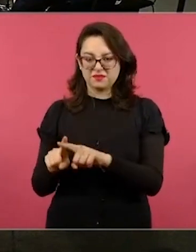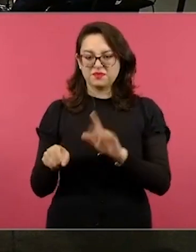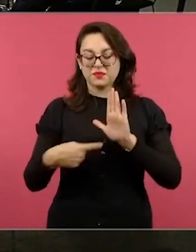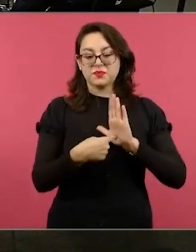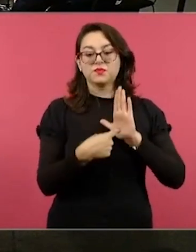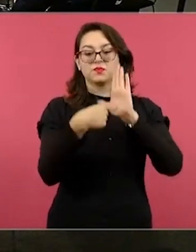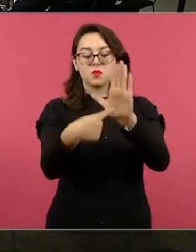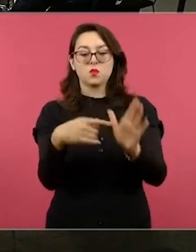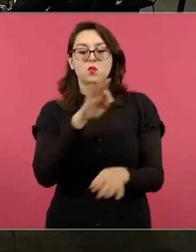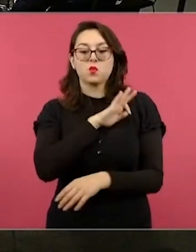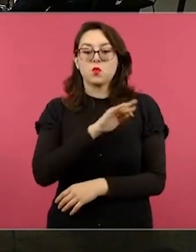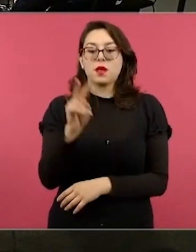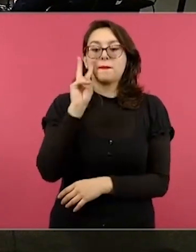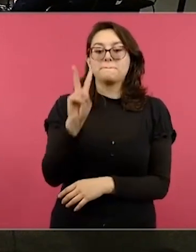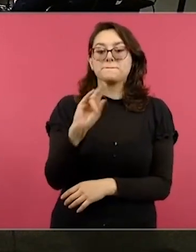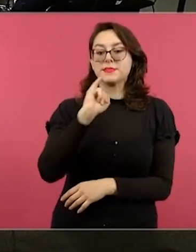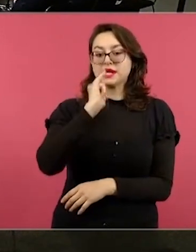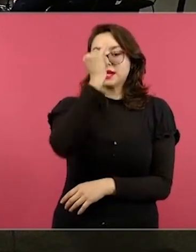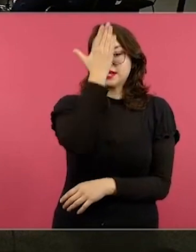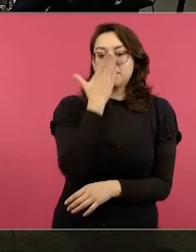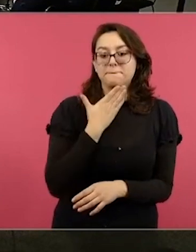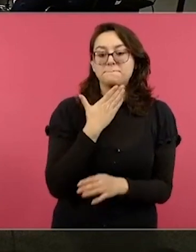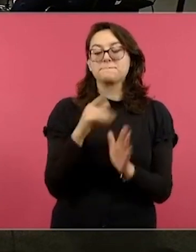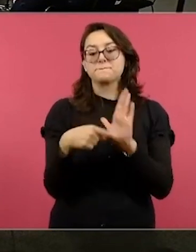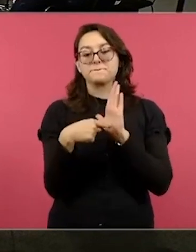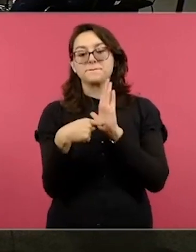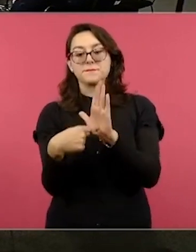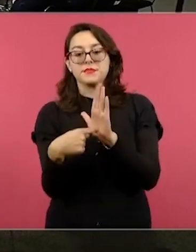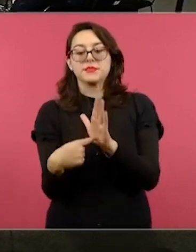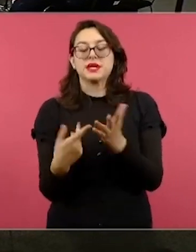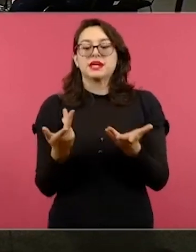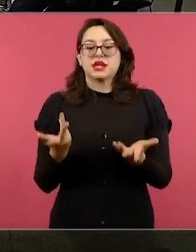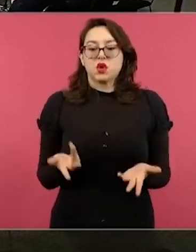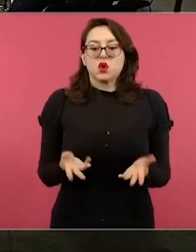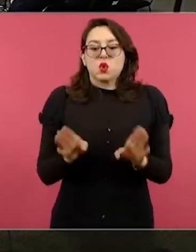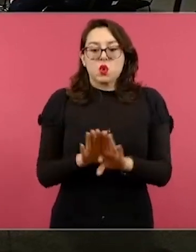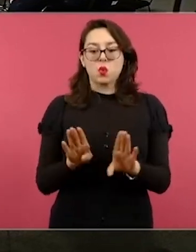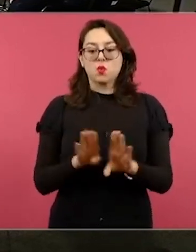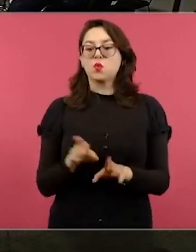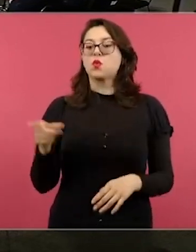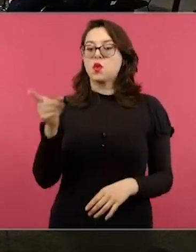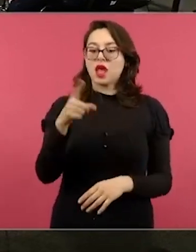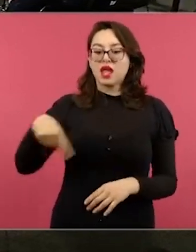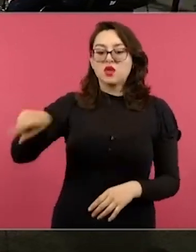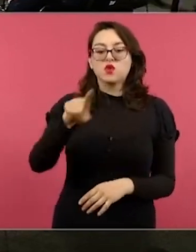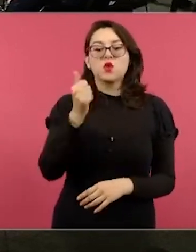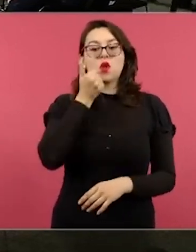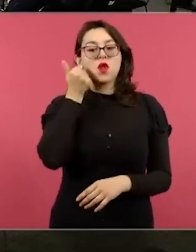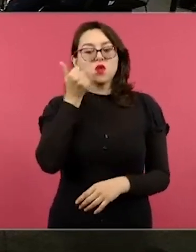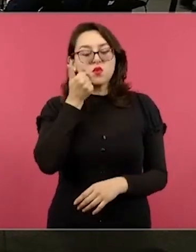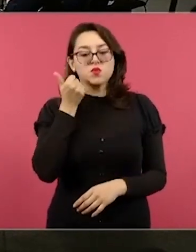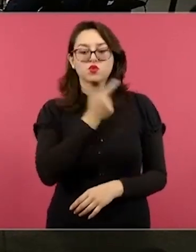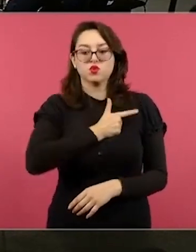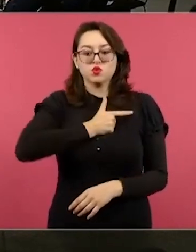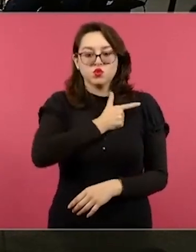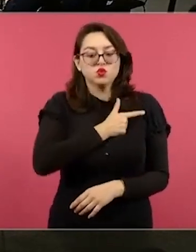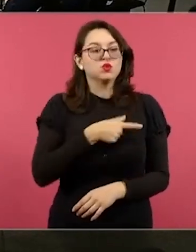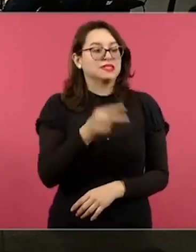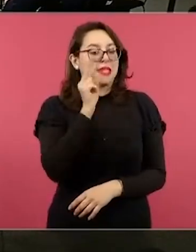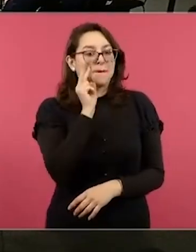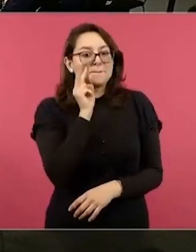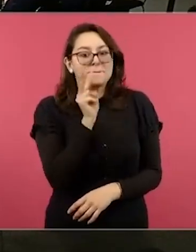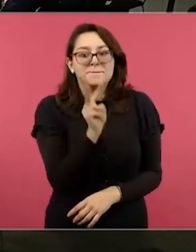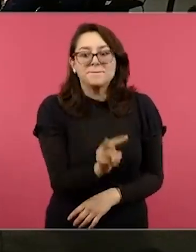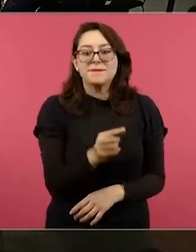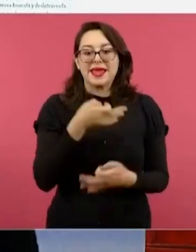mediante la presentación atractiva, una reflexión crítica